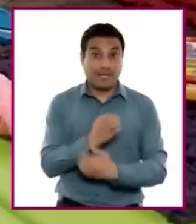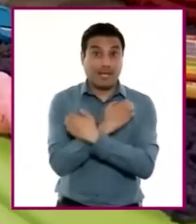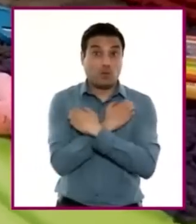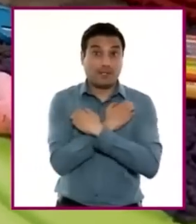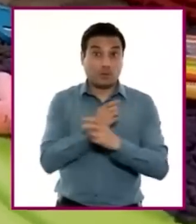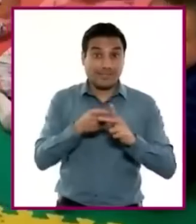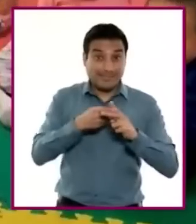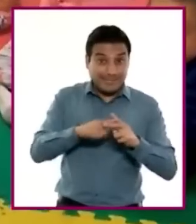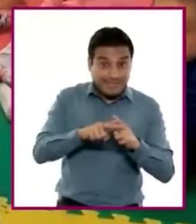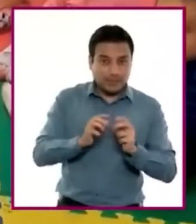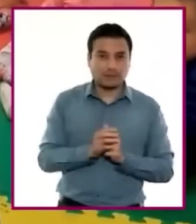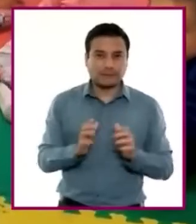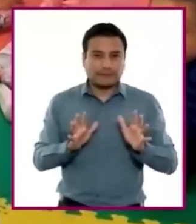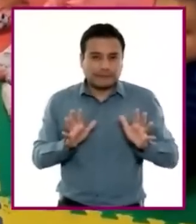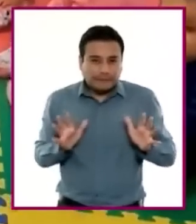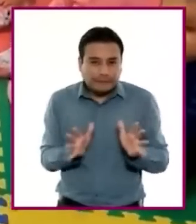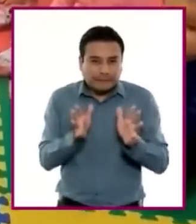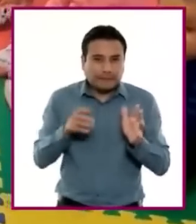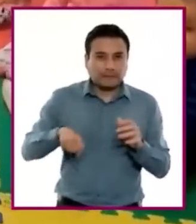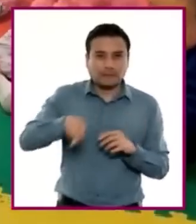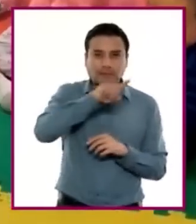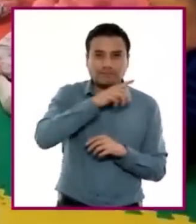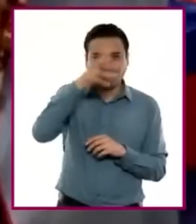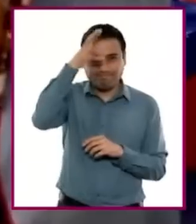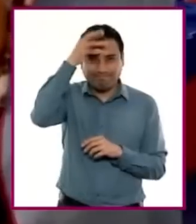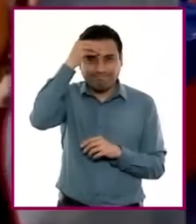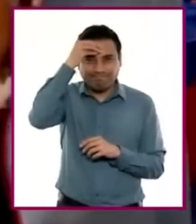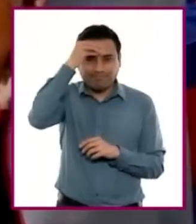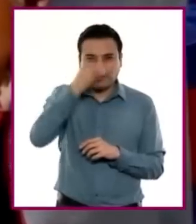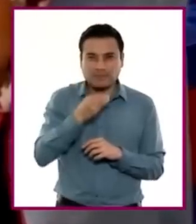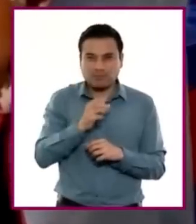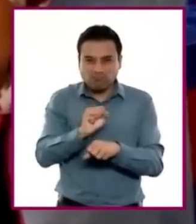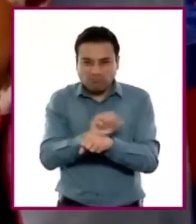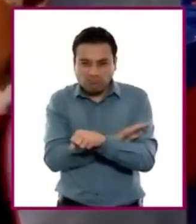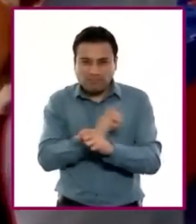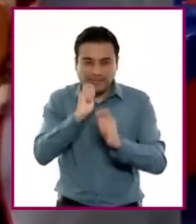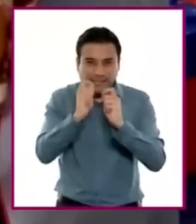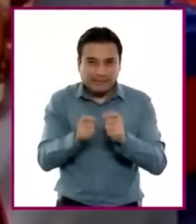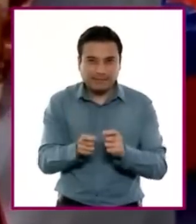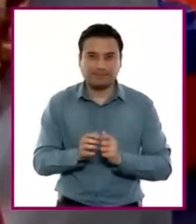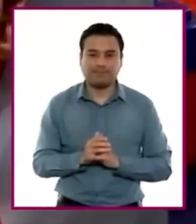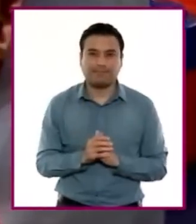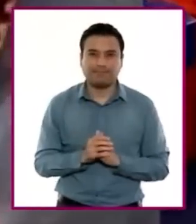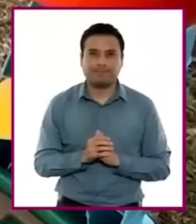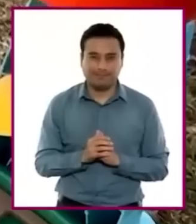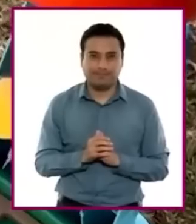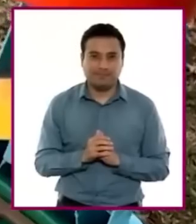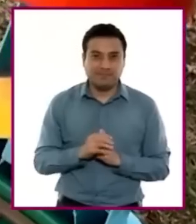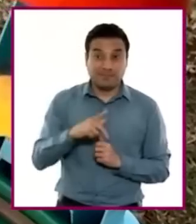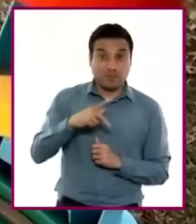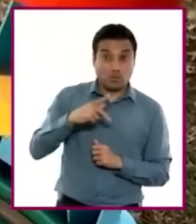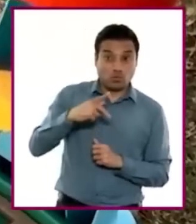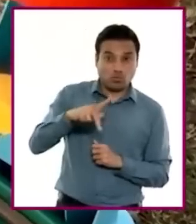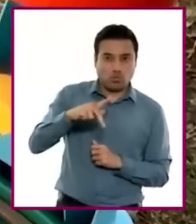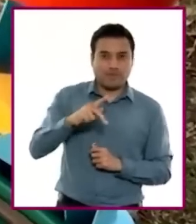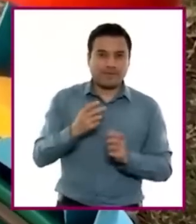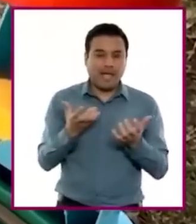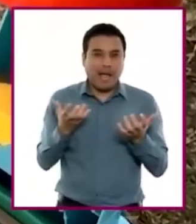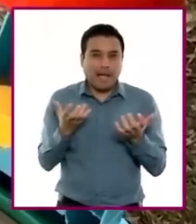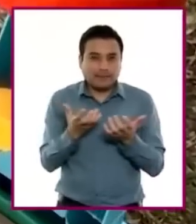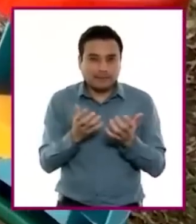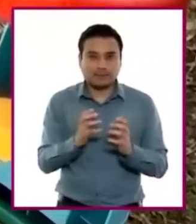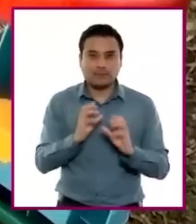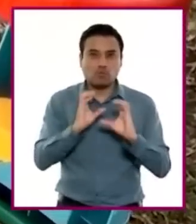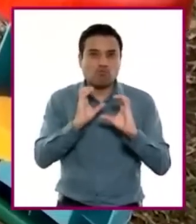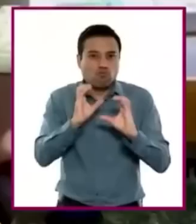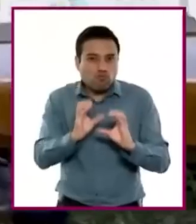sostenimiento afectivo, comprendiéndolo como el conjunto de acciones y experiencias de cuidado afectivo,